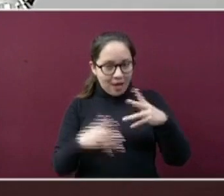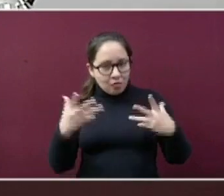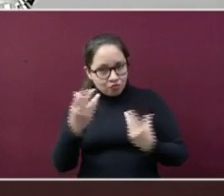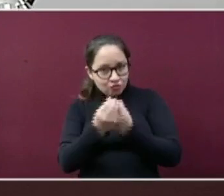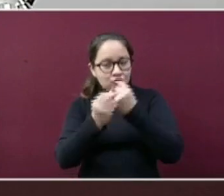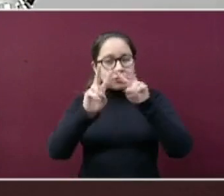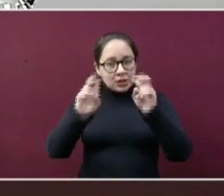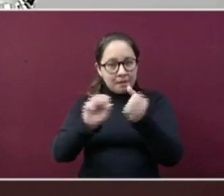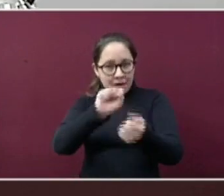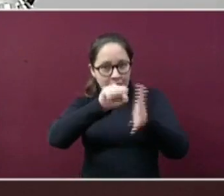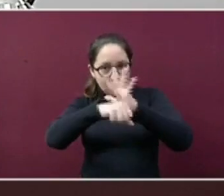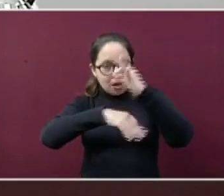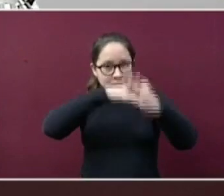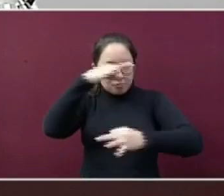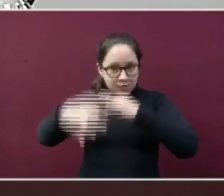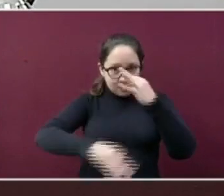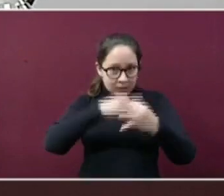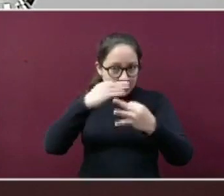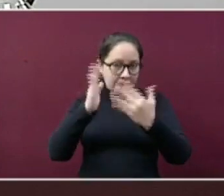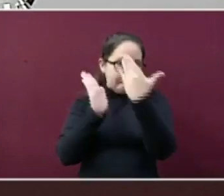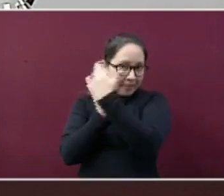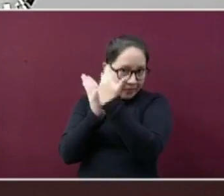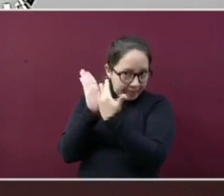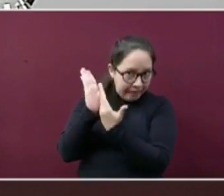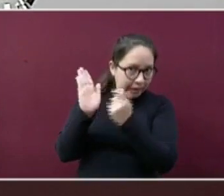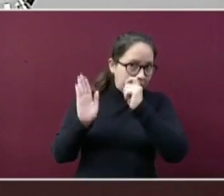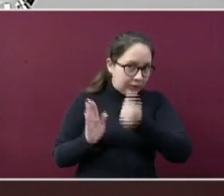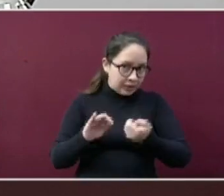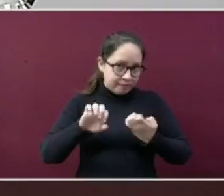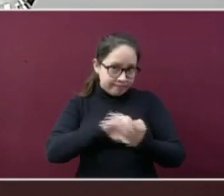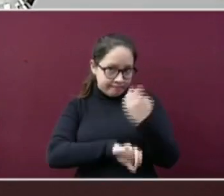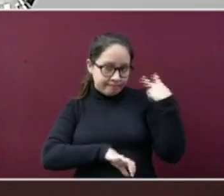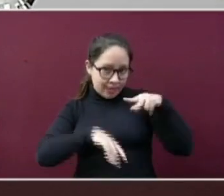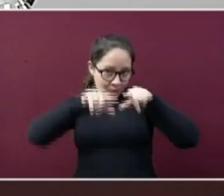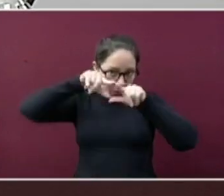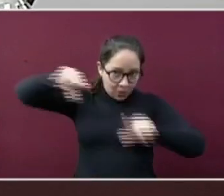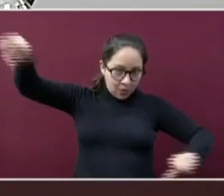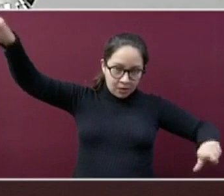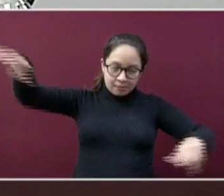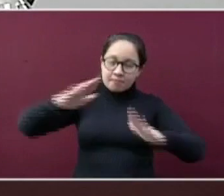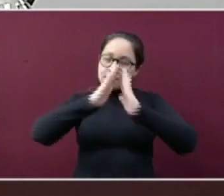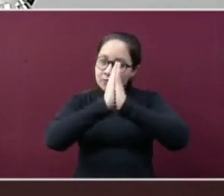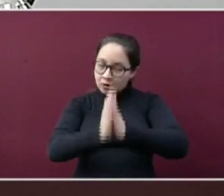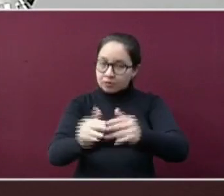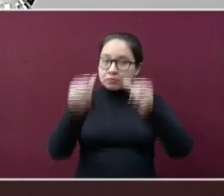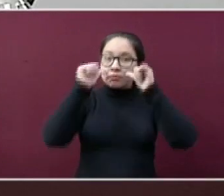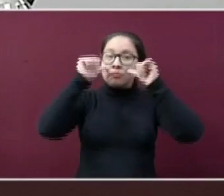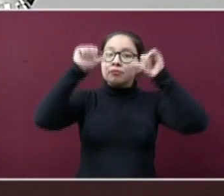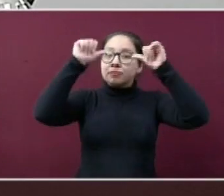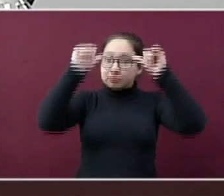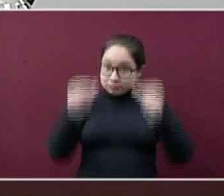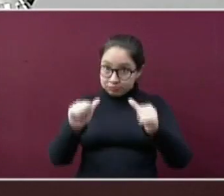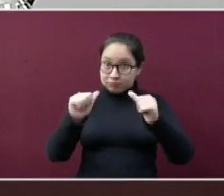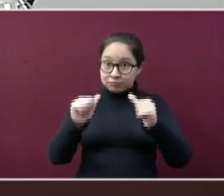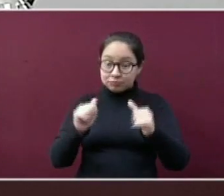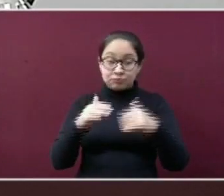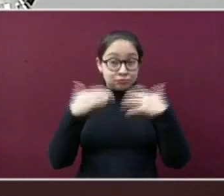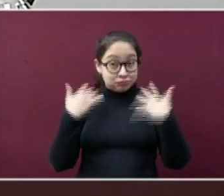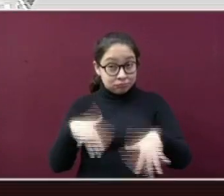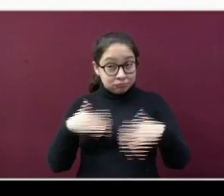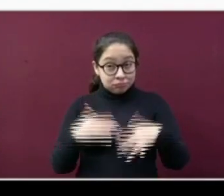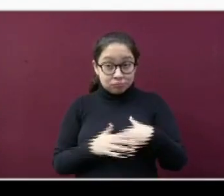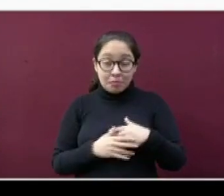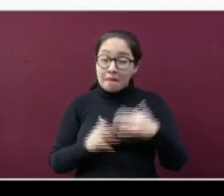llevaremos a ustedes la actualización del coronavirus en nuestra entidad. Los invitamos a poner mucha